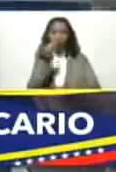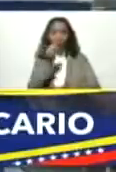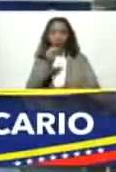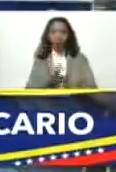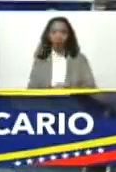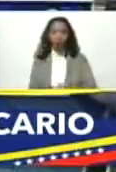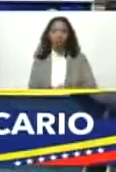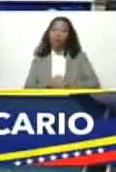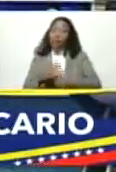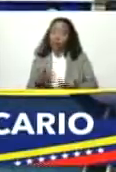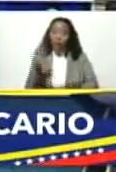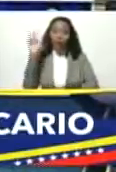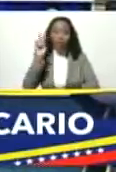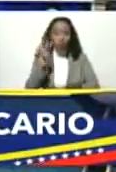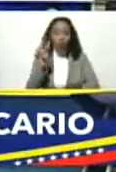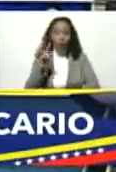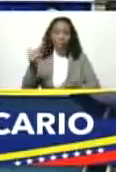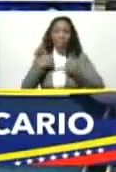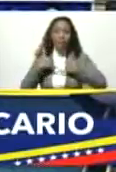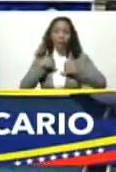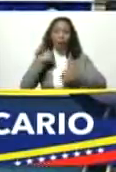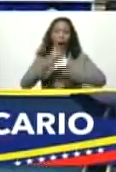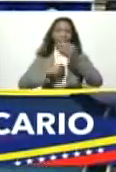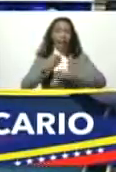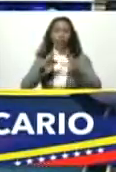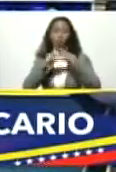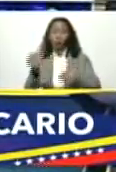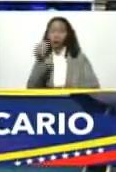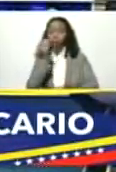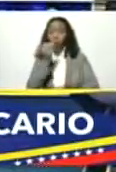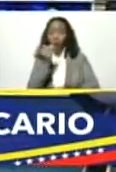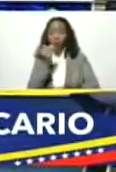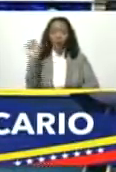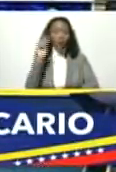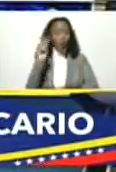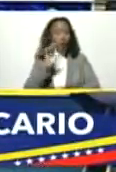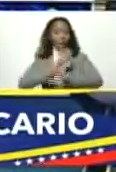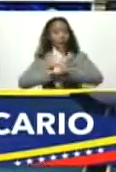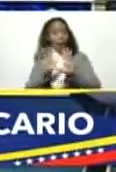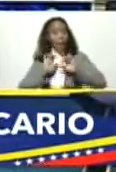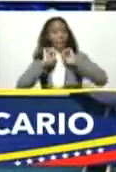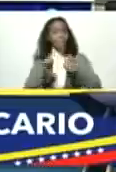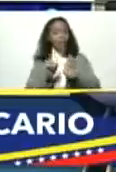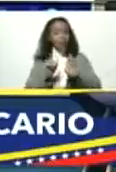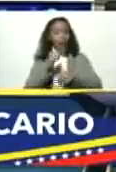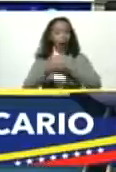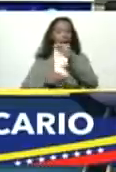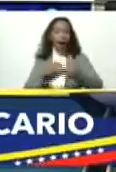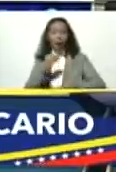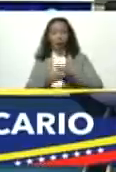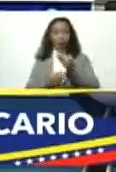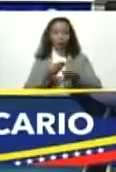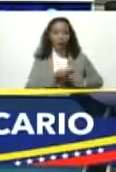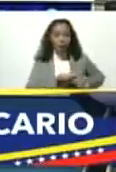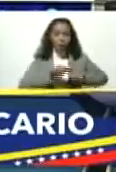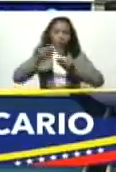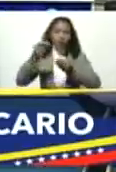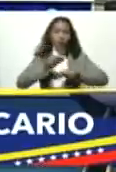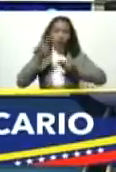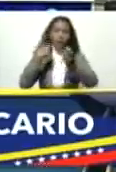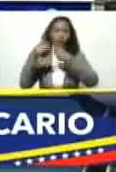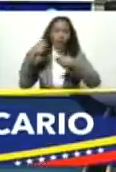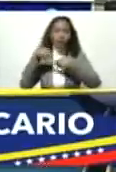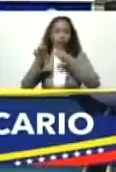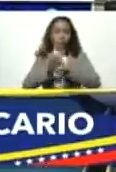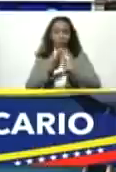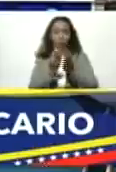Y que Venezuela se autoabastezca de todos sus alimentos y Venezuela, como ya empieza a convertirse, exportadora de alimentos al